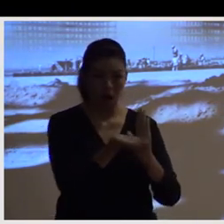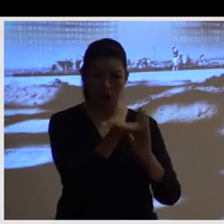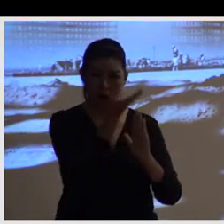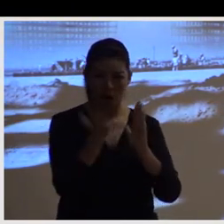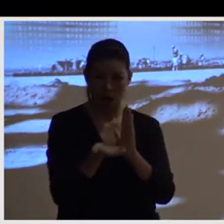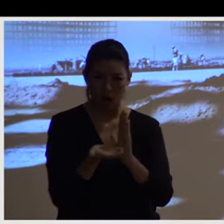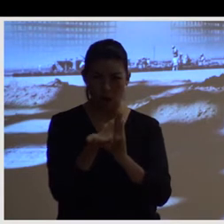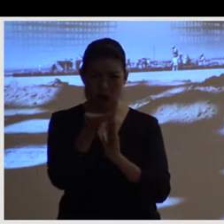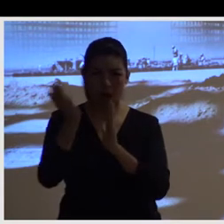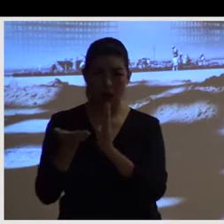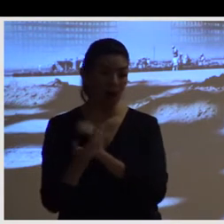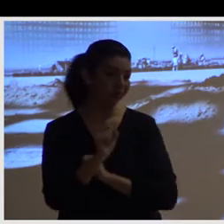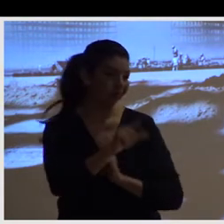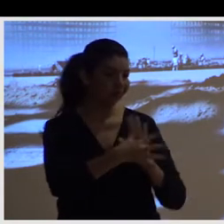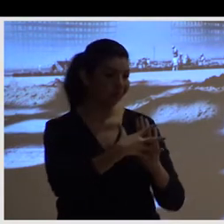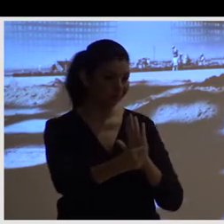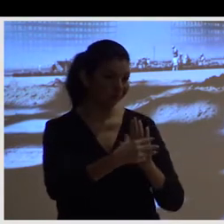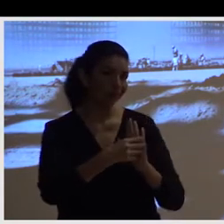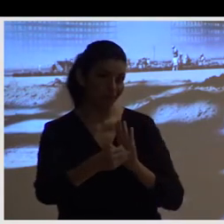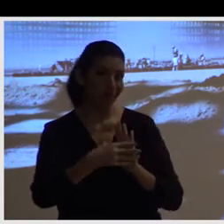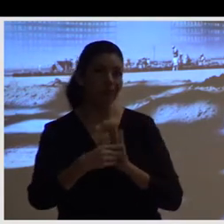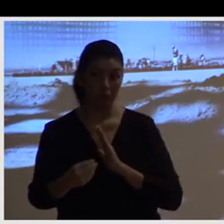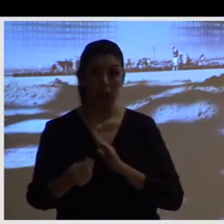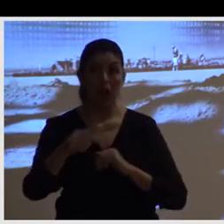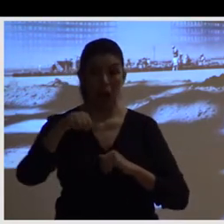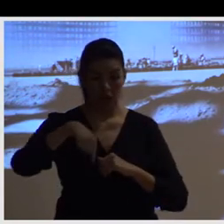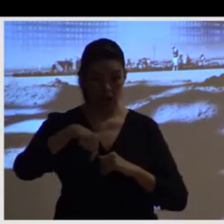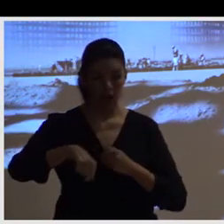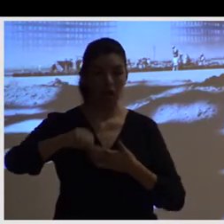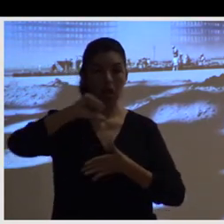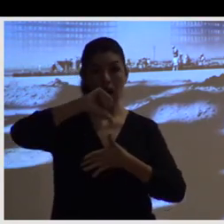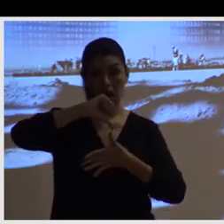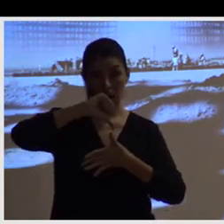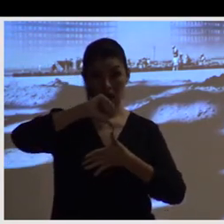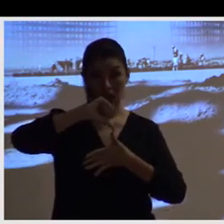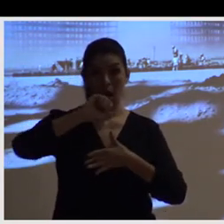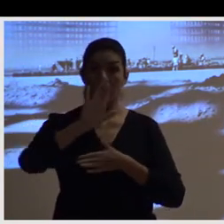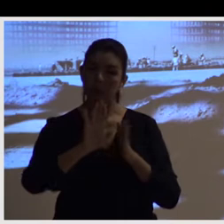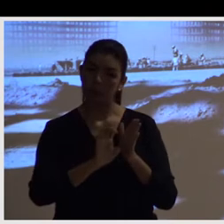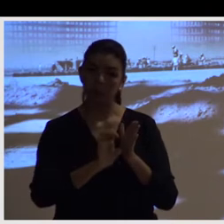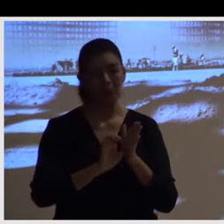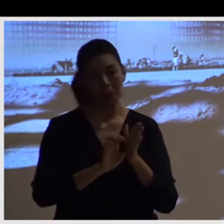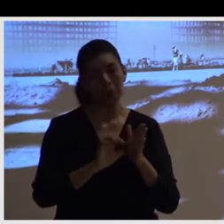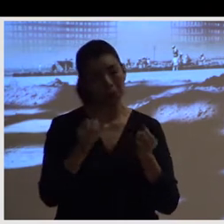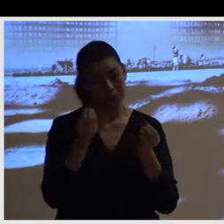ejemplo de esto. Y, bueno, Brasilia necesitaría su propia discusión. No tenemos tiempo. Pero sí